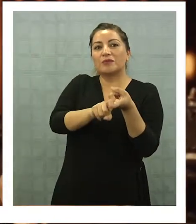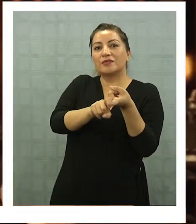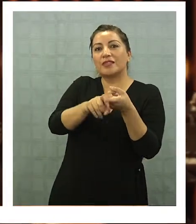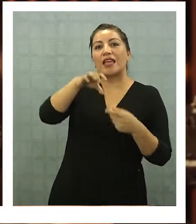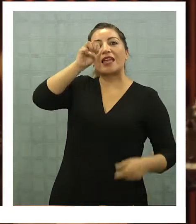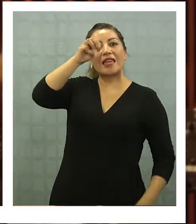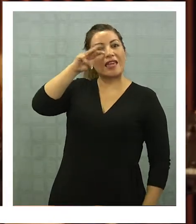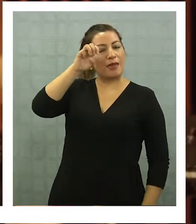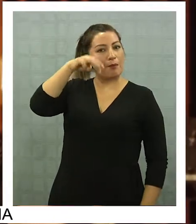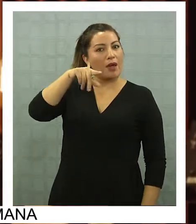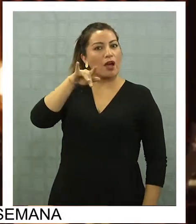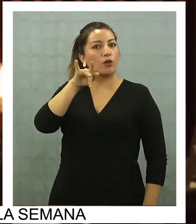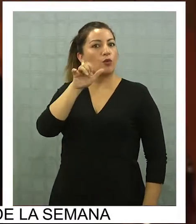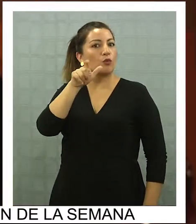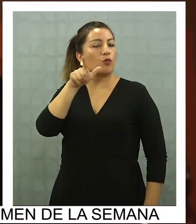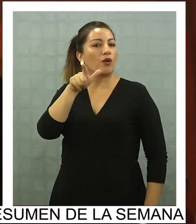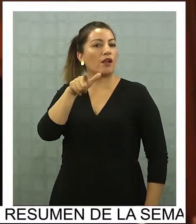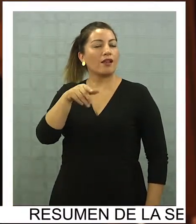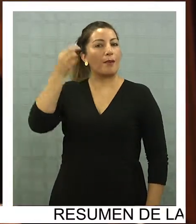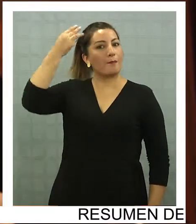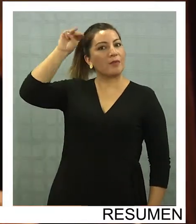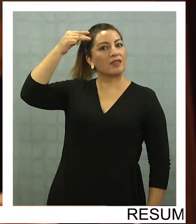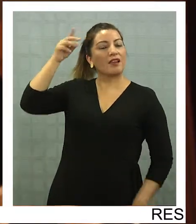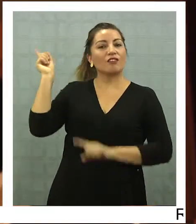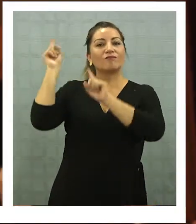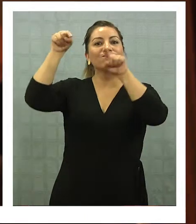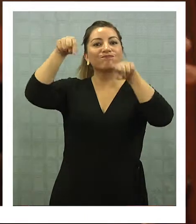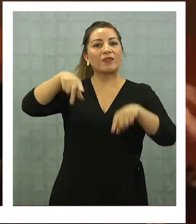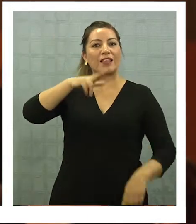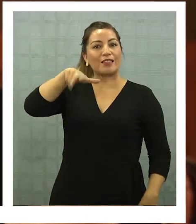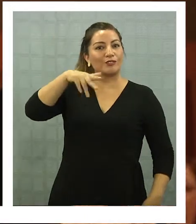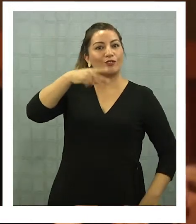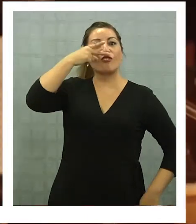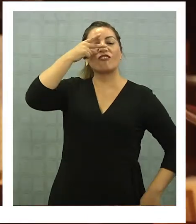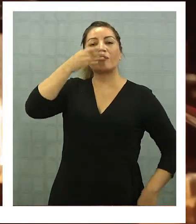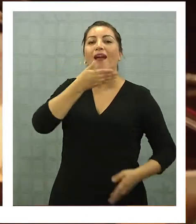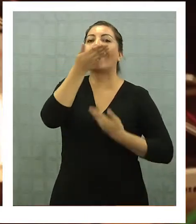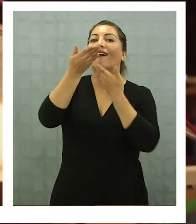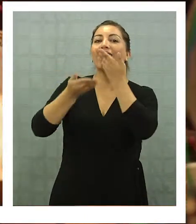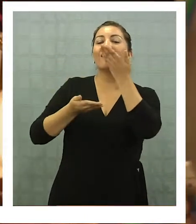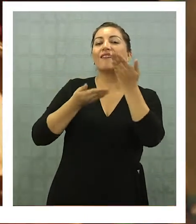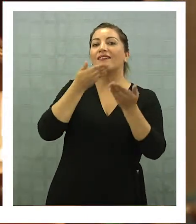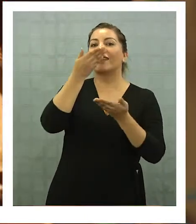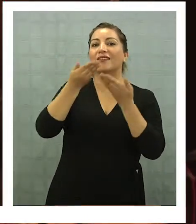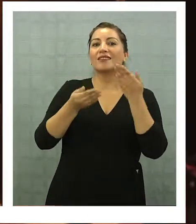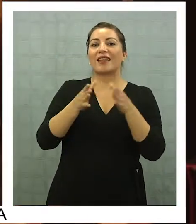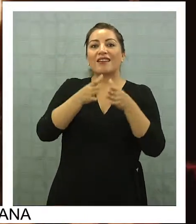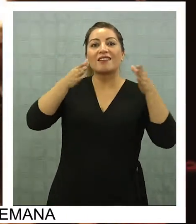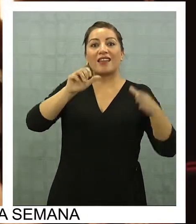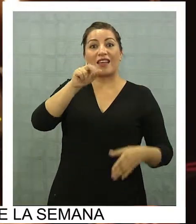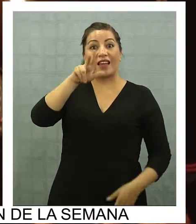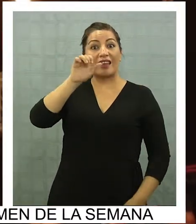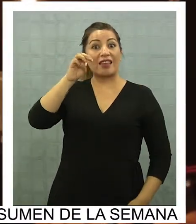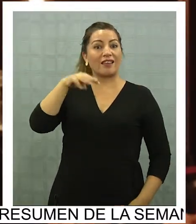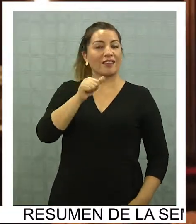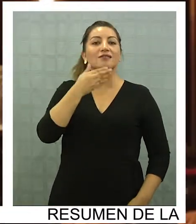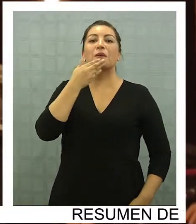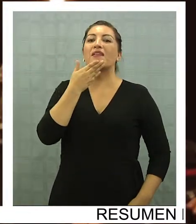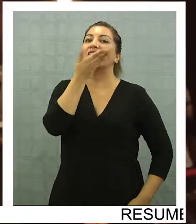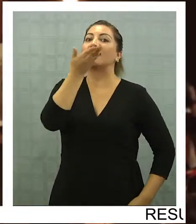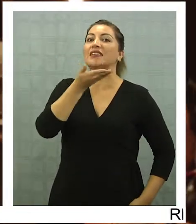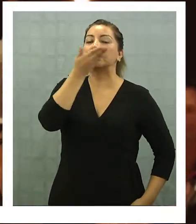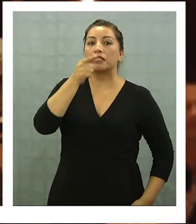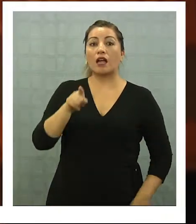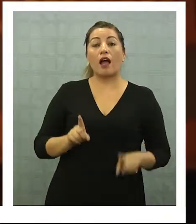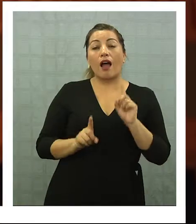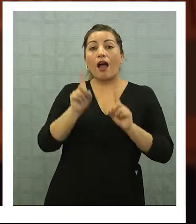de Emmanuel. El inmortal cantante mexicano se presentará el 18 de noviembre también en el Gran Arena Monticello. Y para quienes